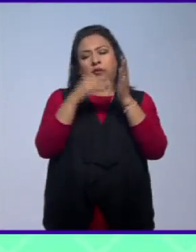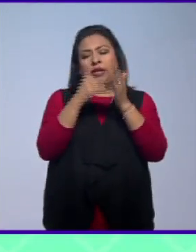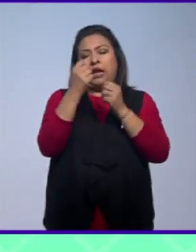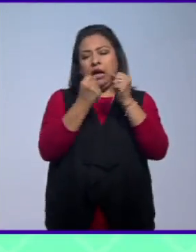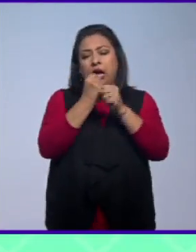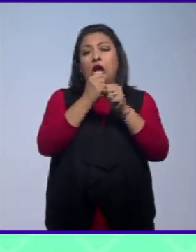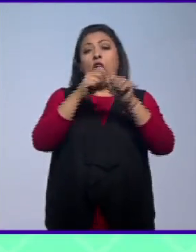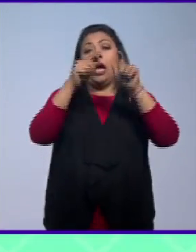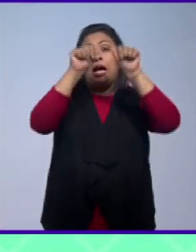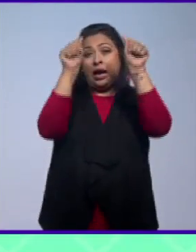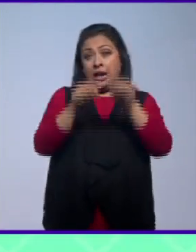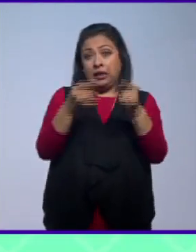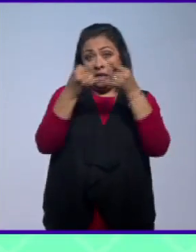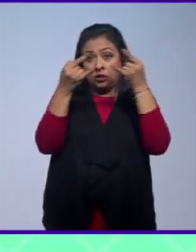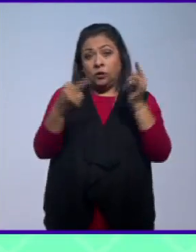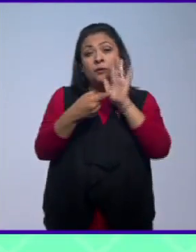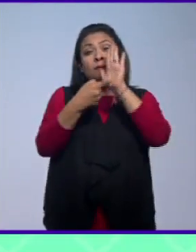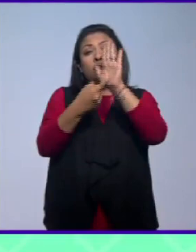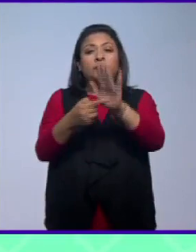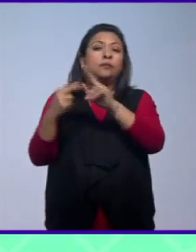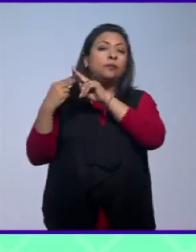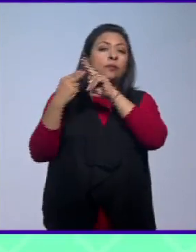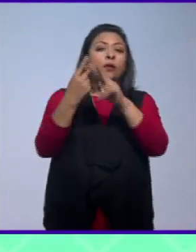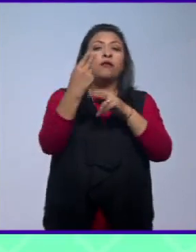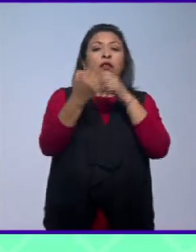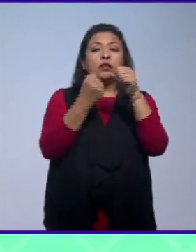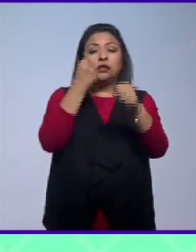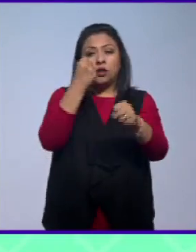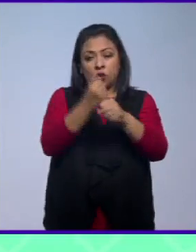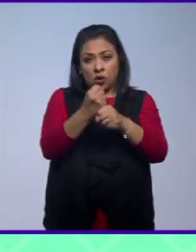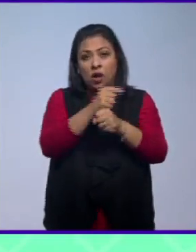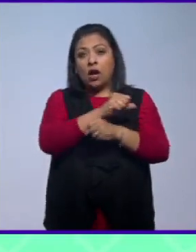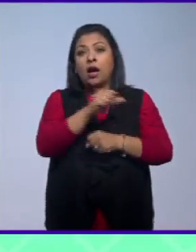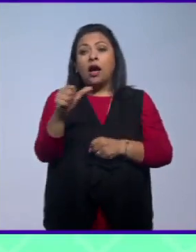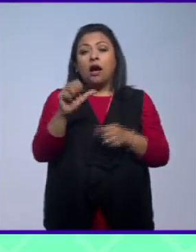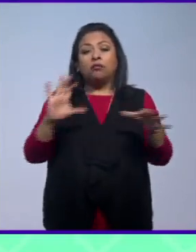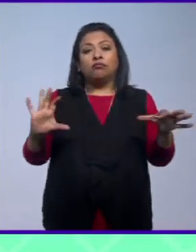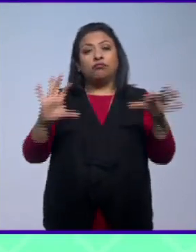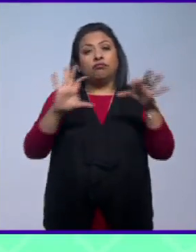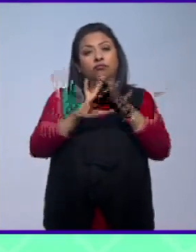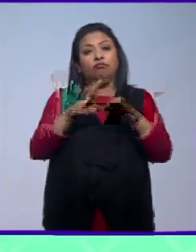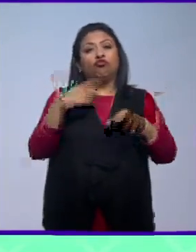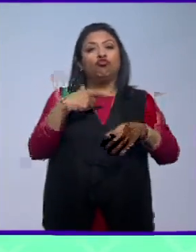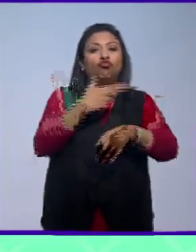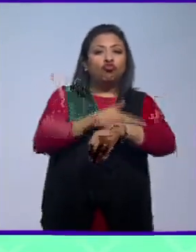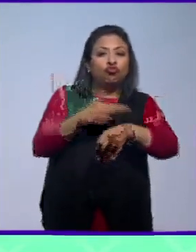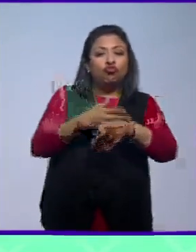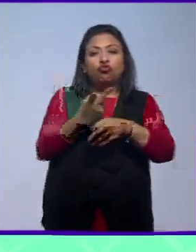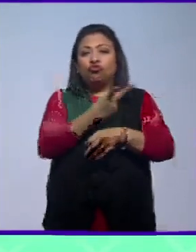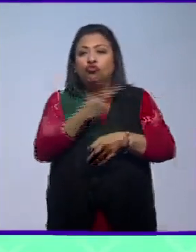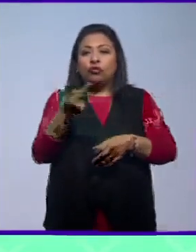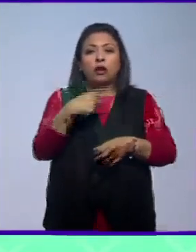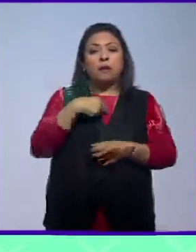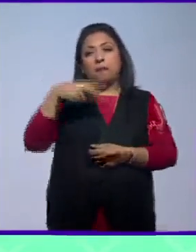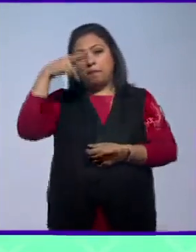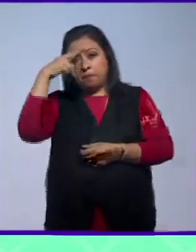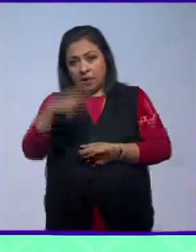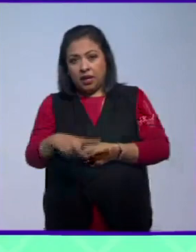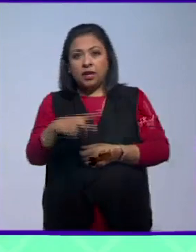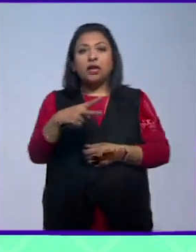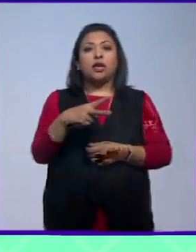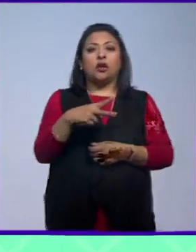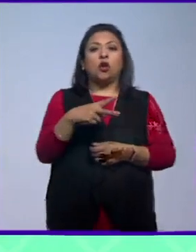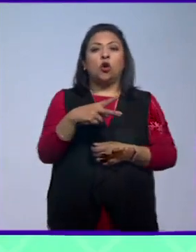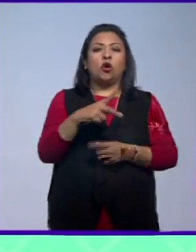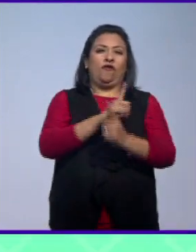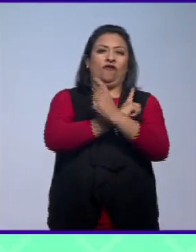presenta en el marco del 25 aniversario de las relaciones diplomáticas entre México y